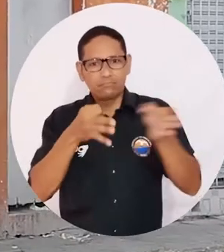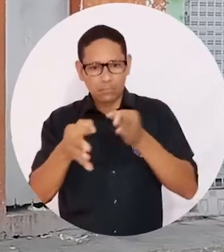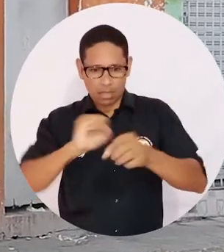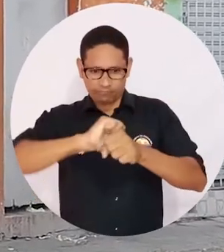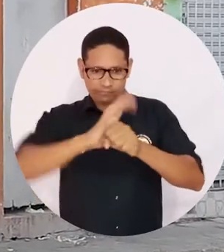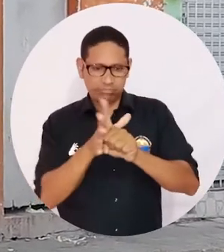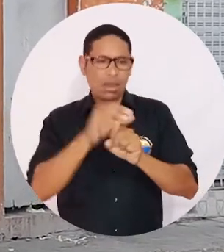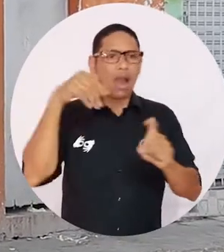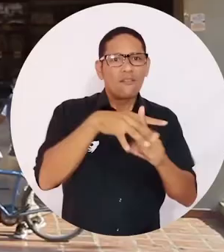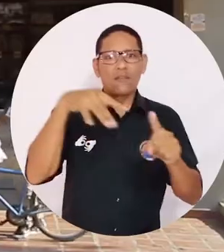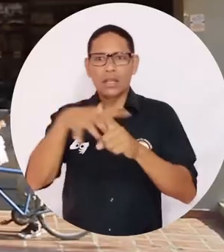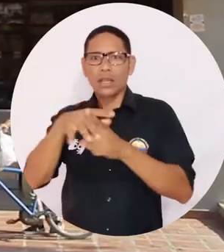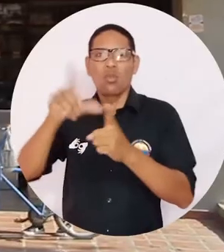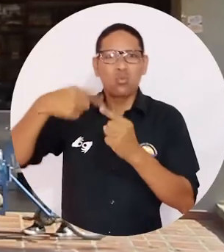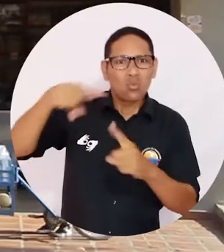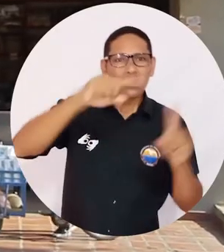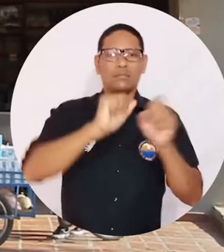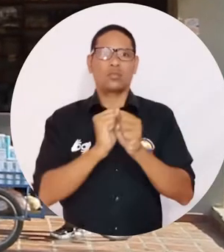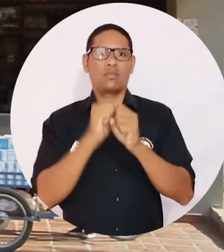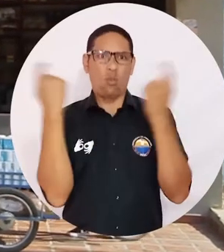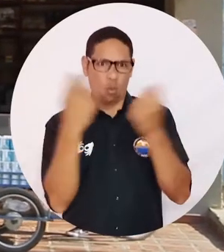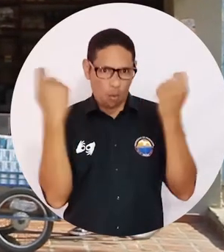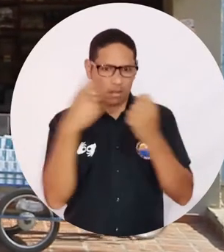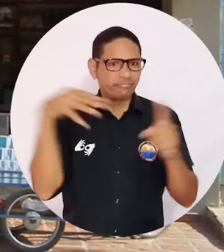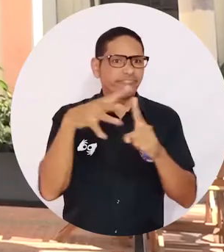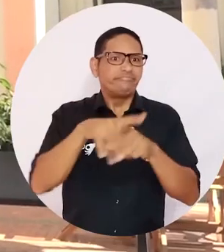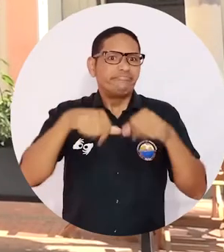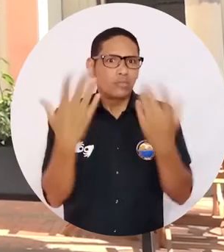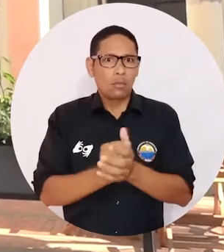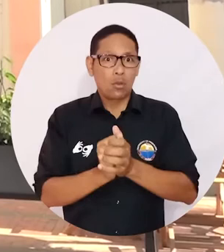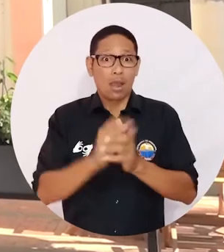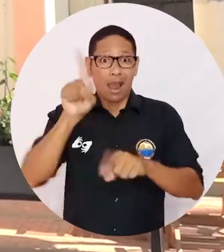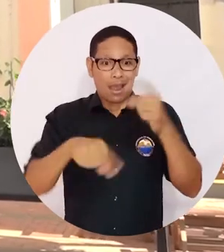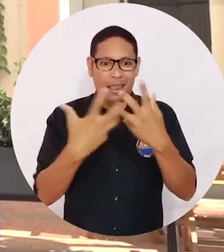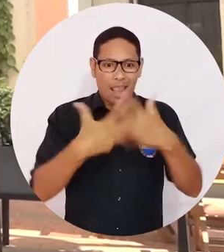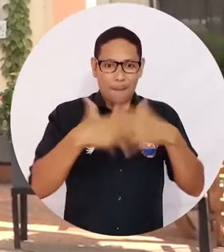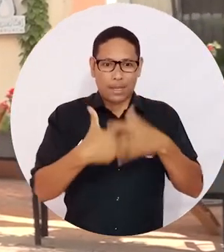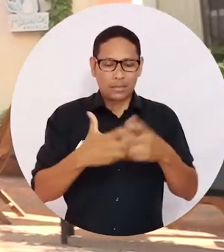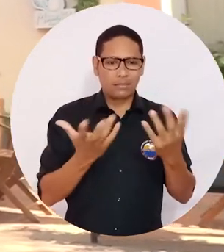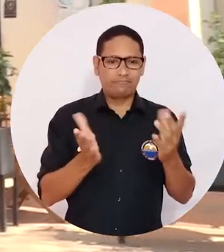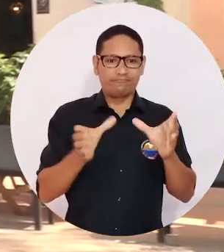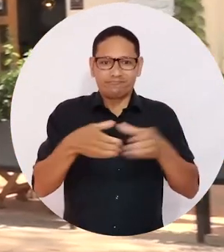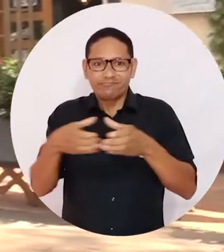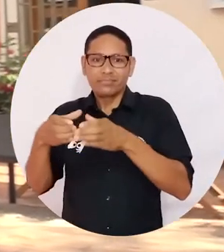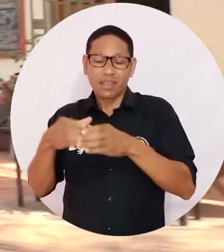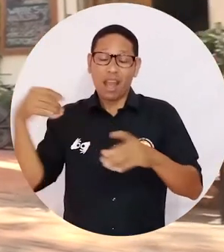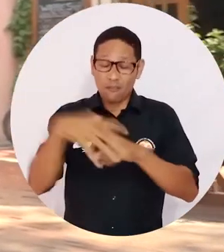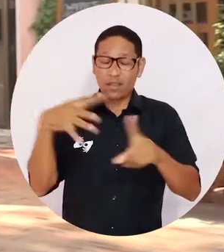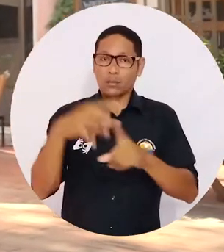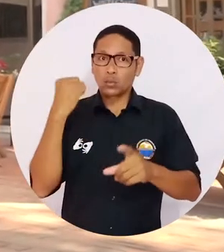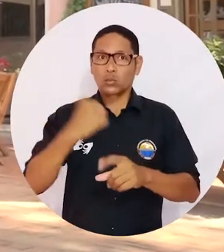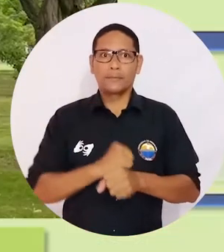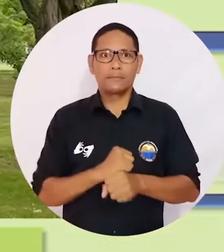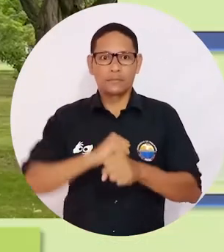emergencia sanitaria sobre los sectores del comercio y el turismo en Santa Marta y Magdalena, siendo las pequeñas y medianas empresas las principales